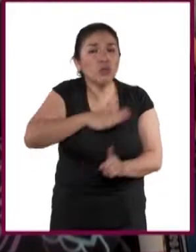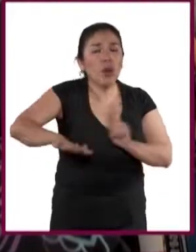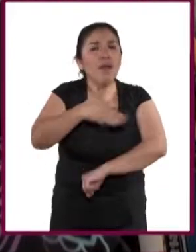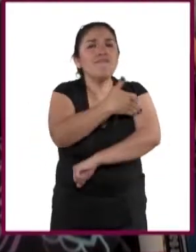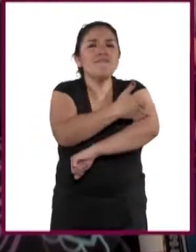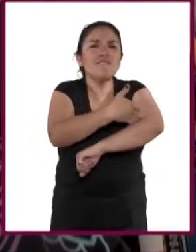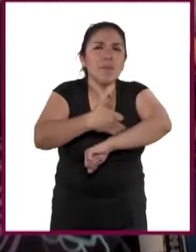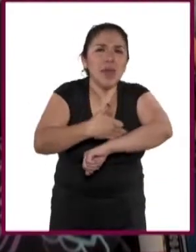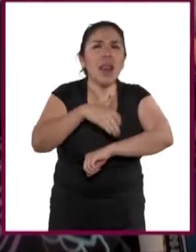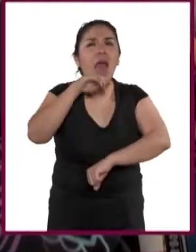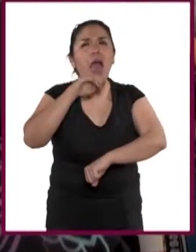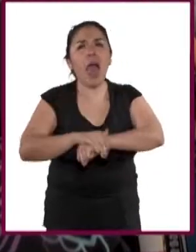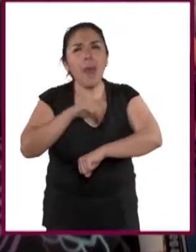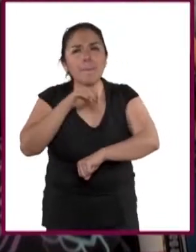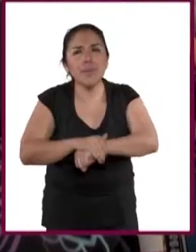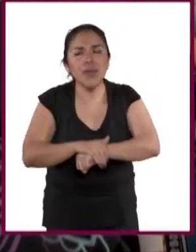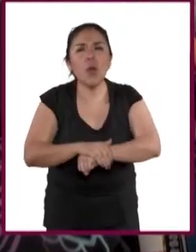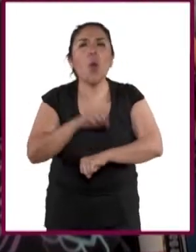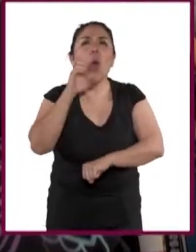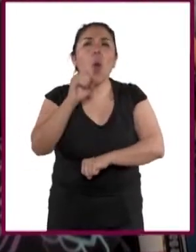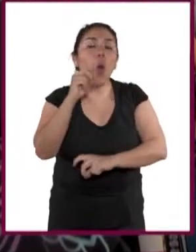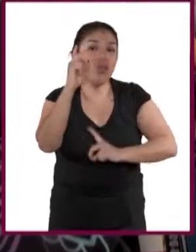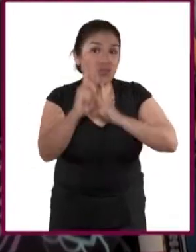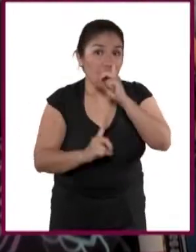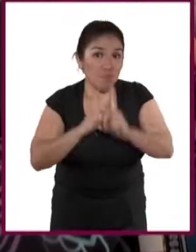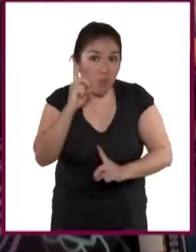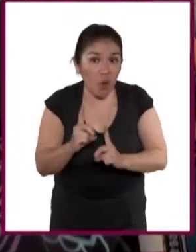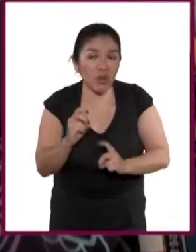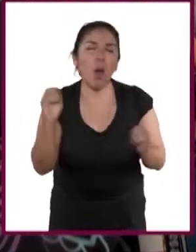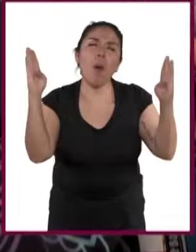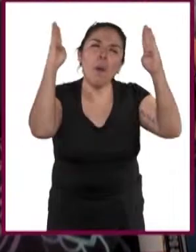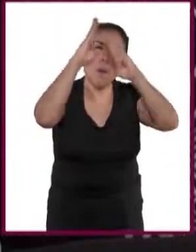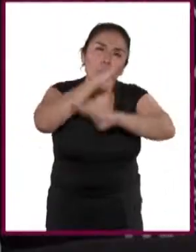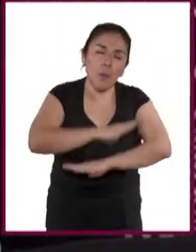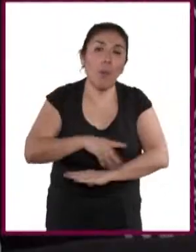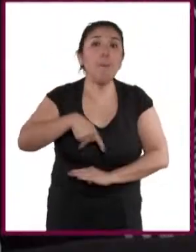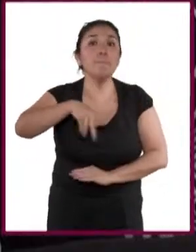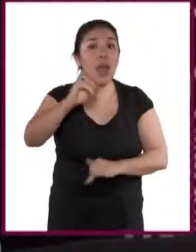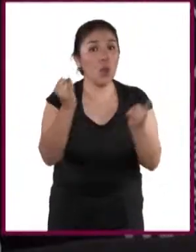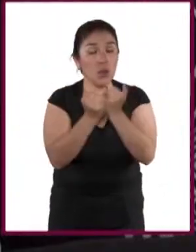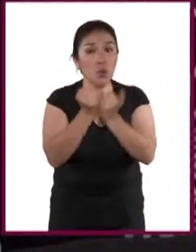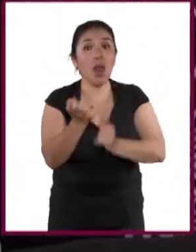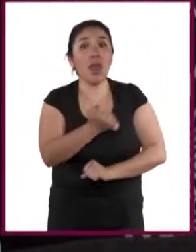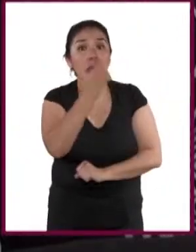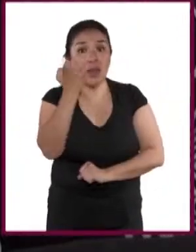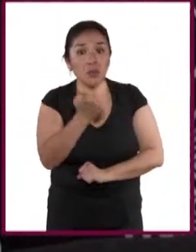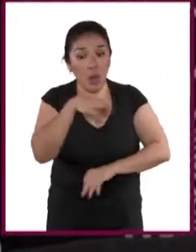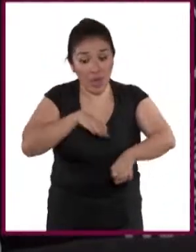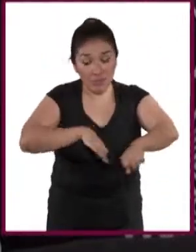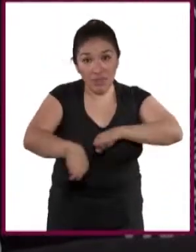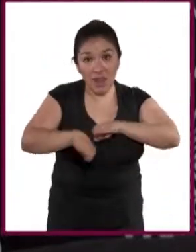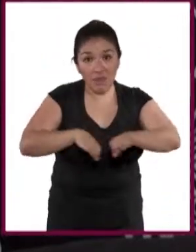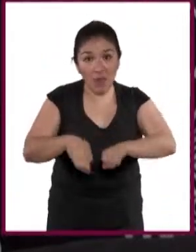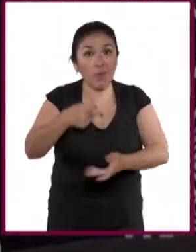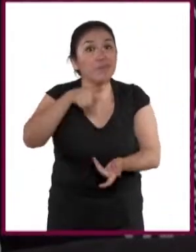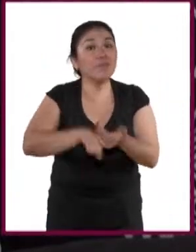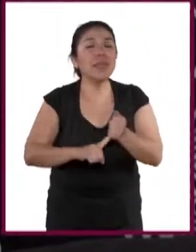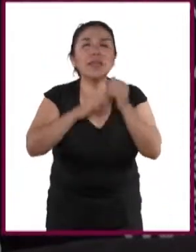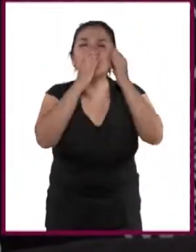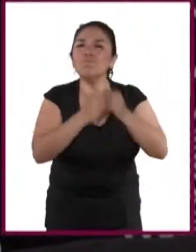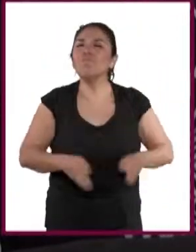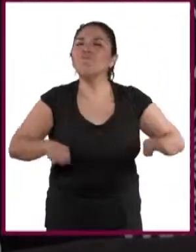familia, los amigos, los deportes, el entretenimiento, pero también la escuela y el trabajo son los